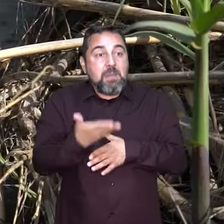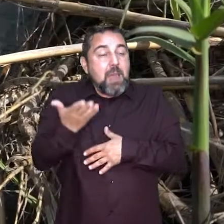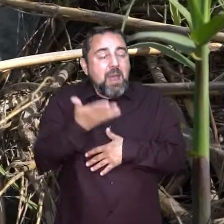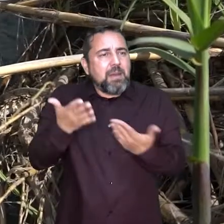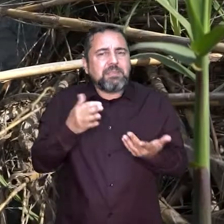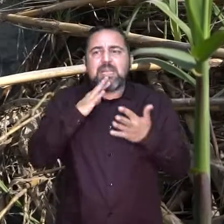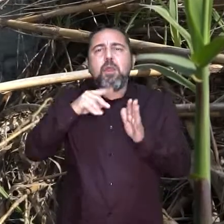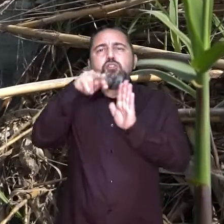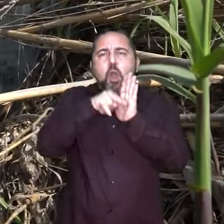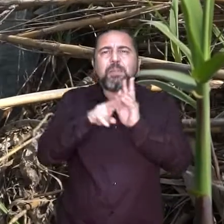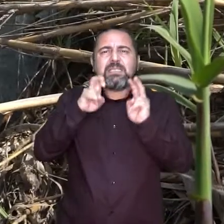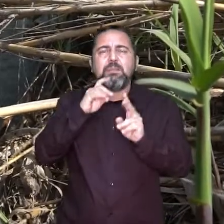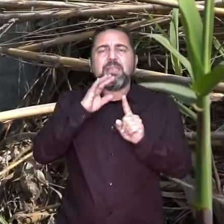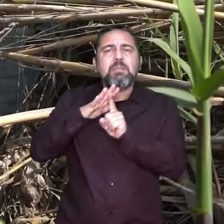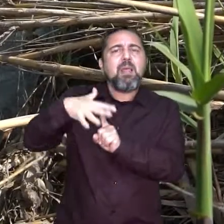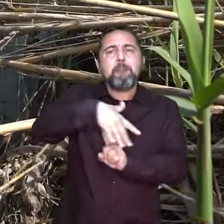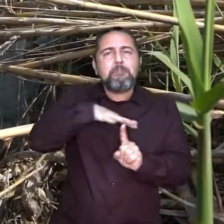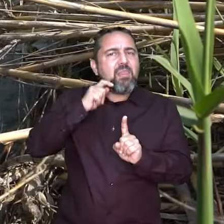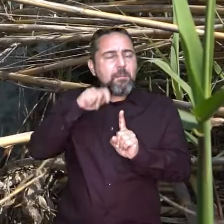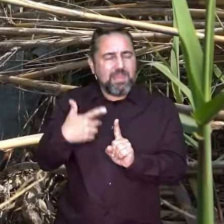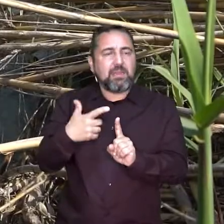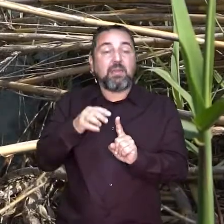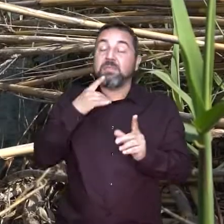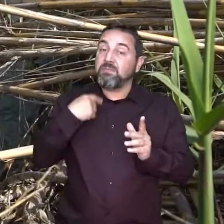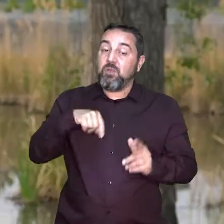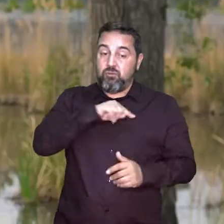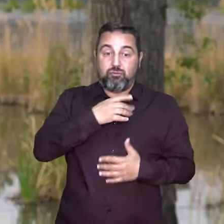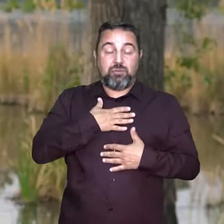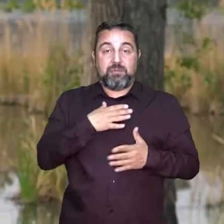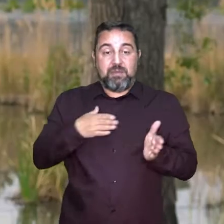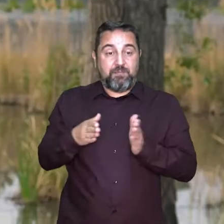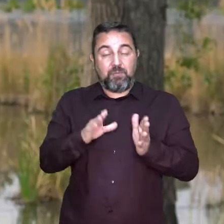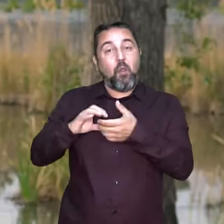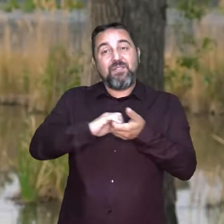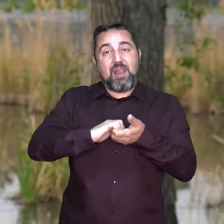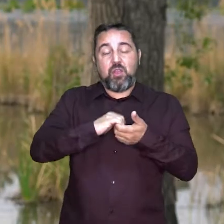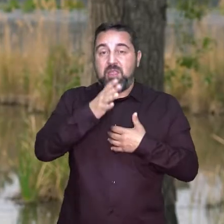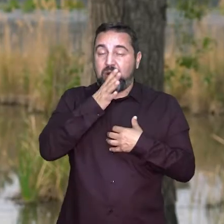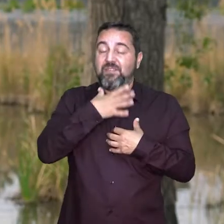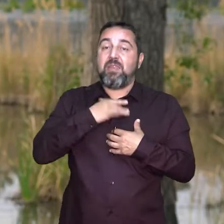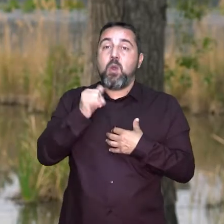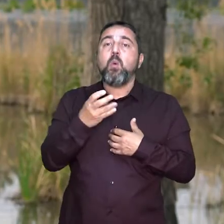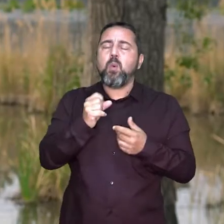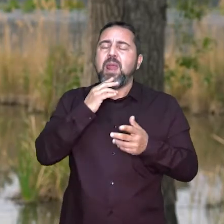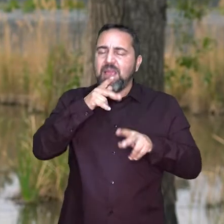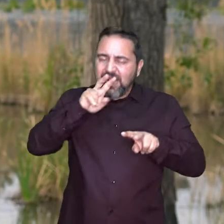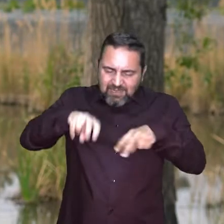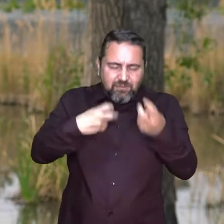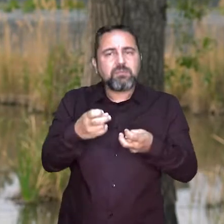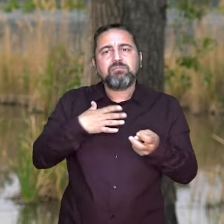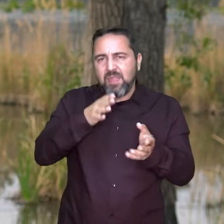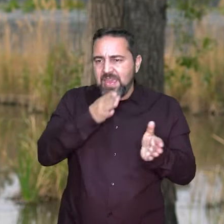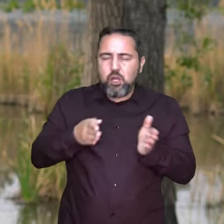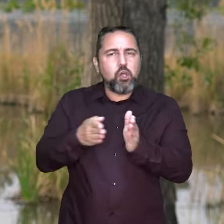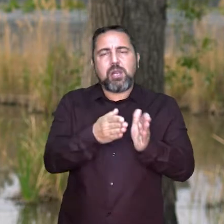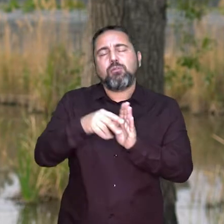ríos, la creciente demanda de la sociedad y las nuevas normativas en materia de medio ambiente exigen un esfuerzo importante a la Confederación